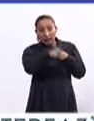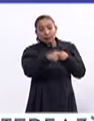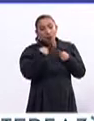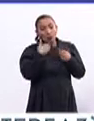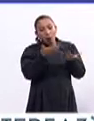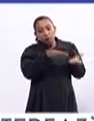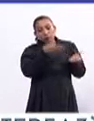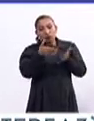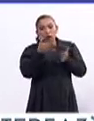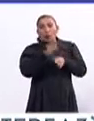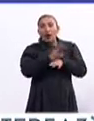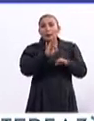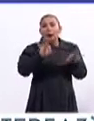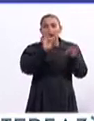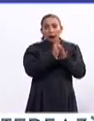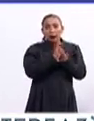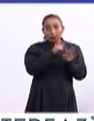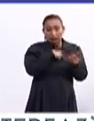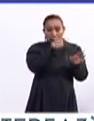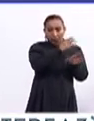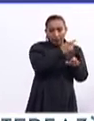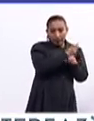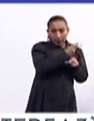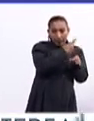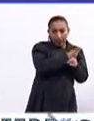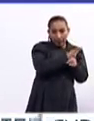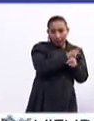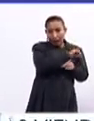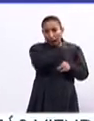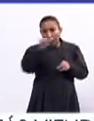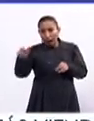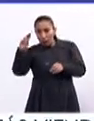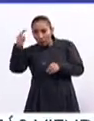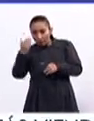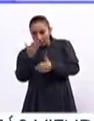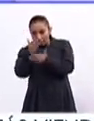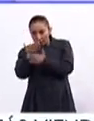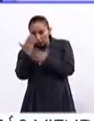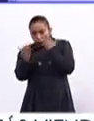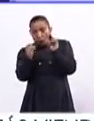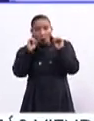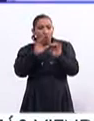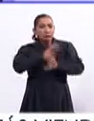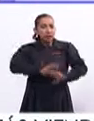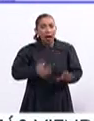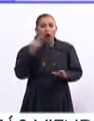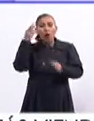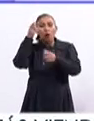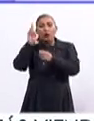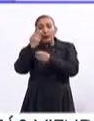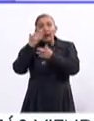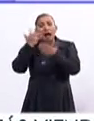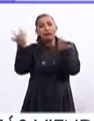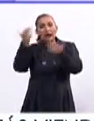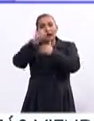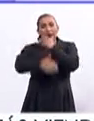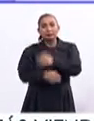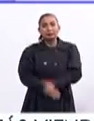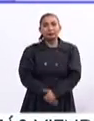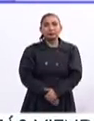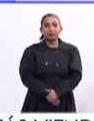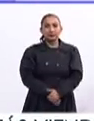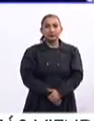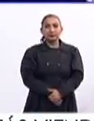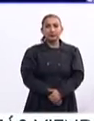transitar, ¿cuál es más importante? ¿Logar transitar del bachillerato, del high school, a las universidades, o ya estando en las universidades, lograr terminarlas?